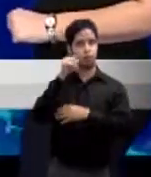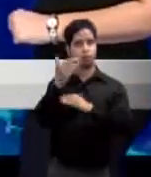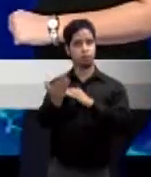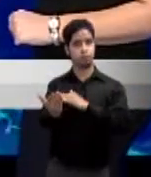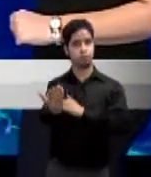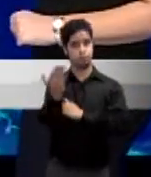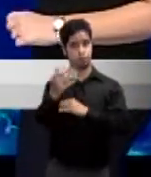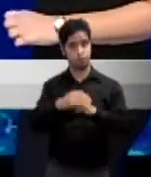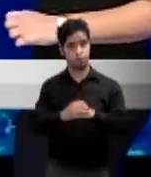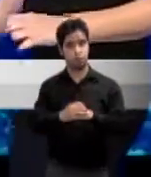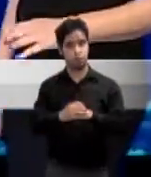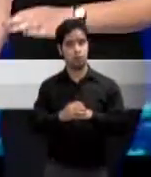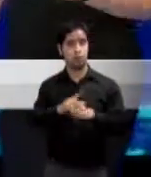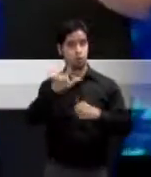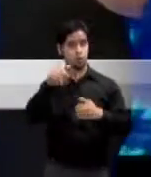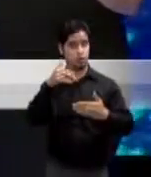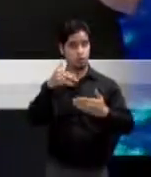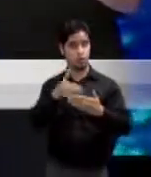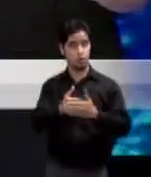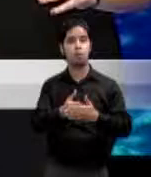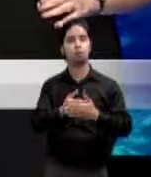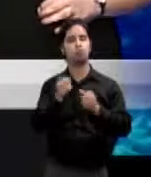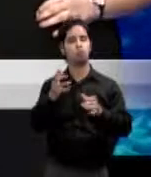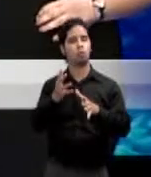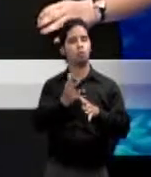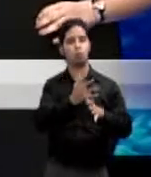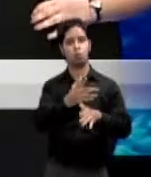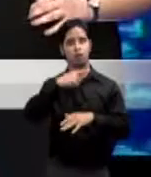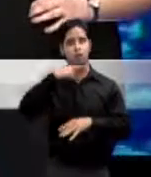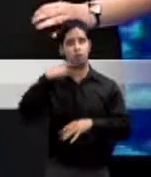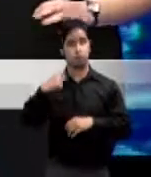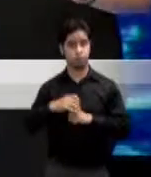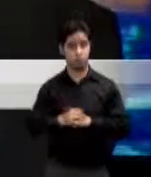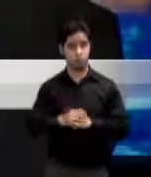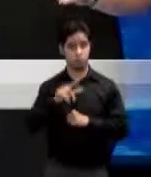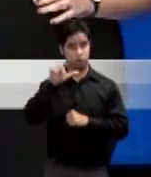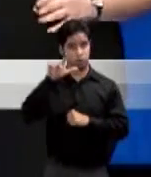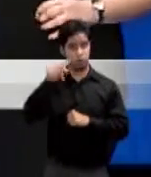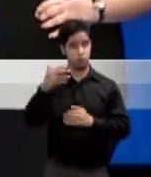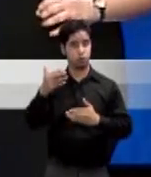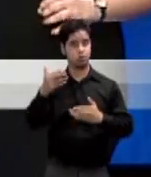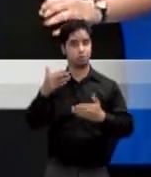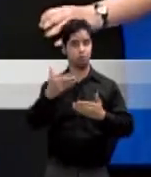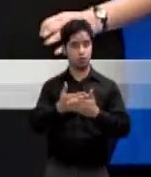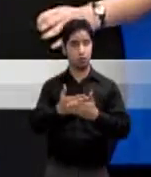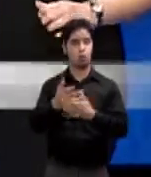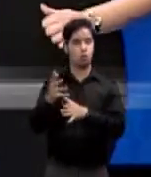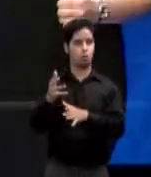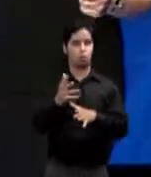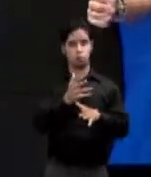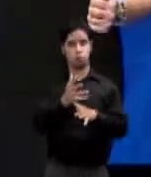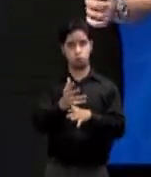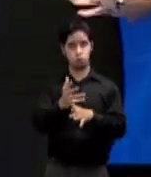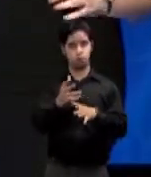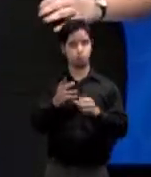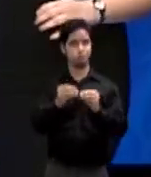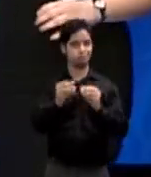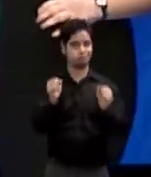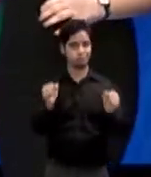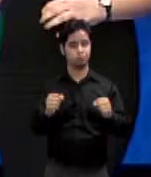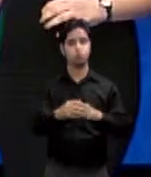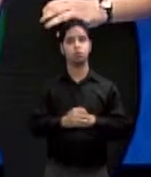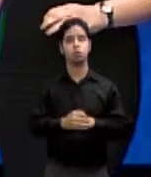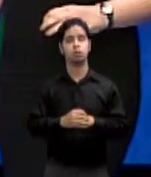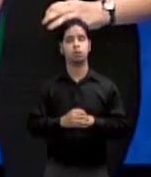llegada de bastante aire seco. Pendientes ya que para la semana que viene se pronostica la llegada de un frente frío. En cuanto al fin de semana,